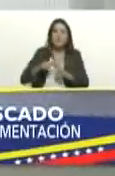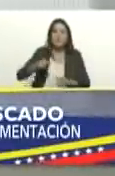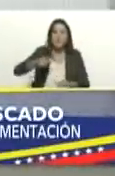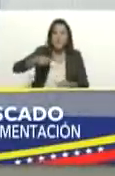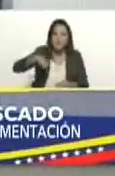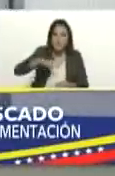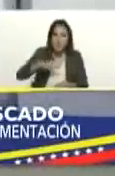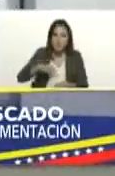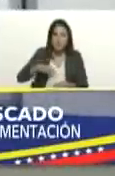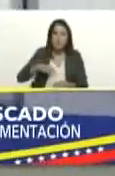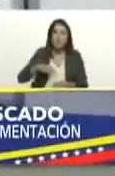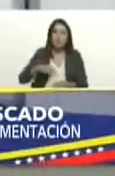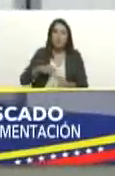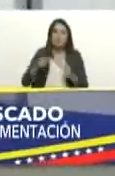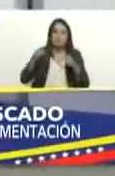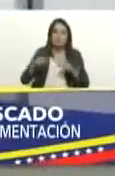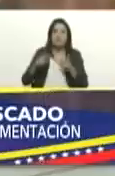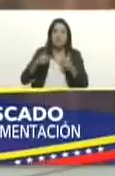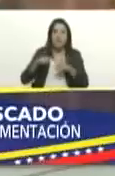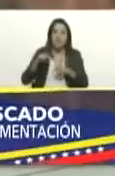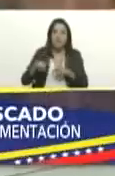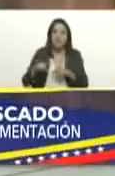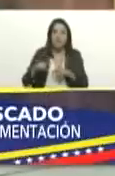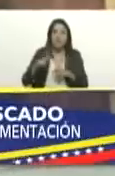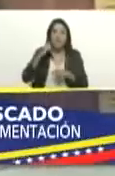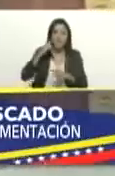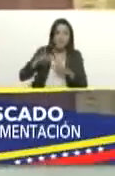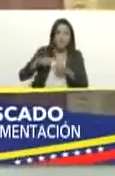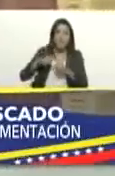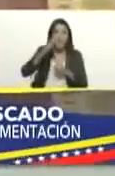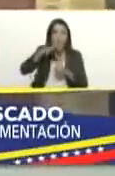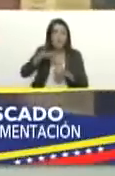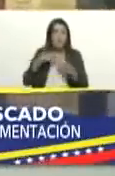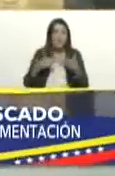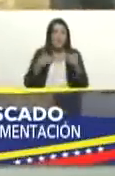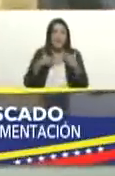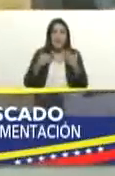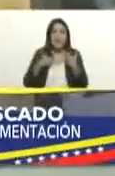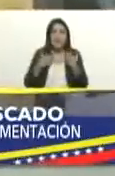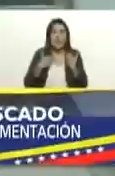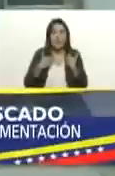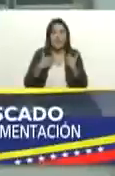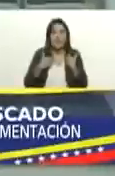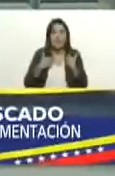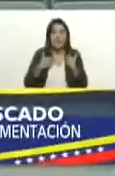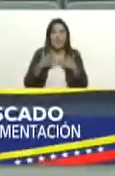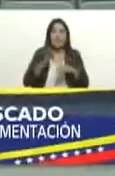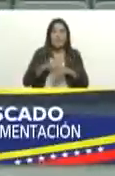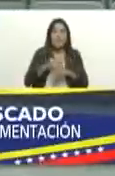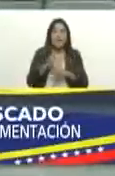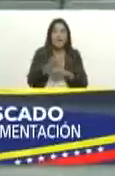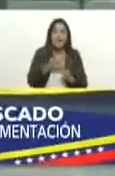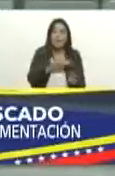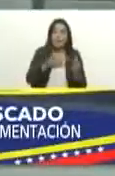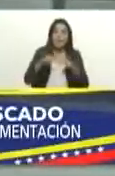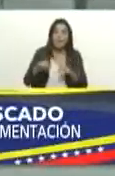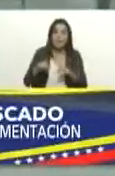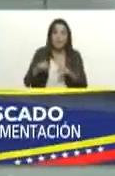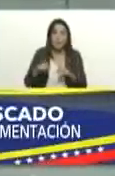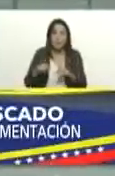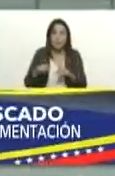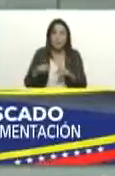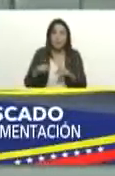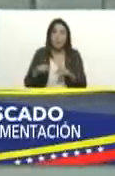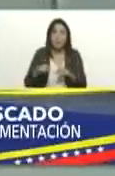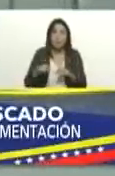de Chacachacare a donde hemos conseguido un pueblo alegre contento por la presencia del gobierno nacional aquí pero también de